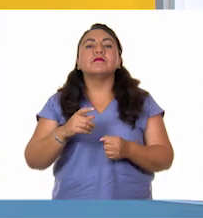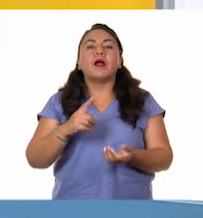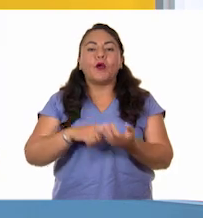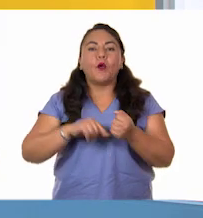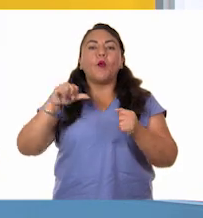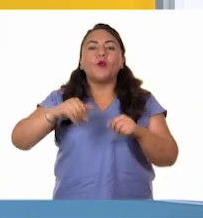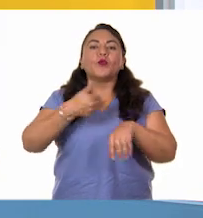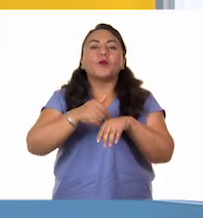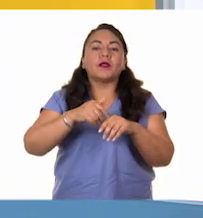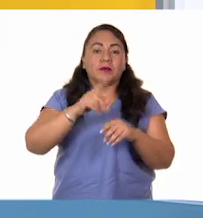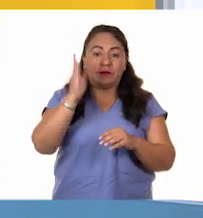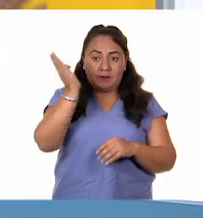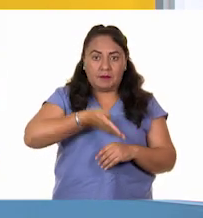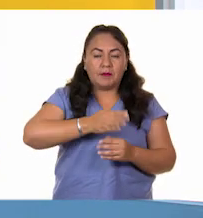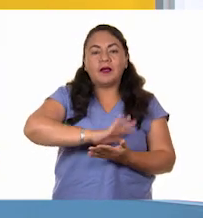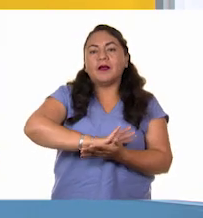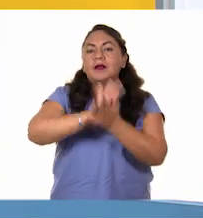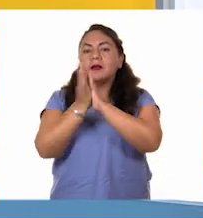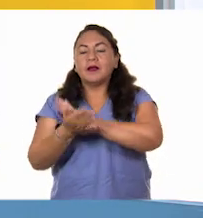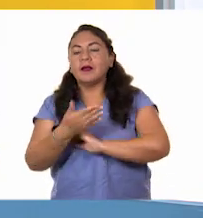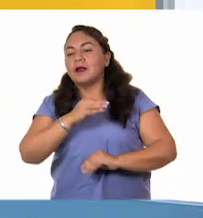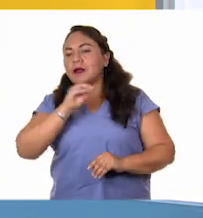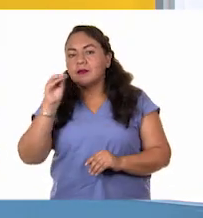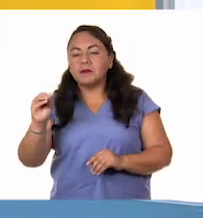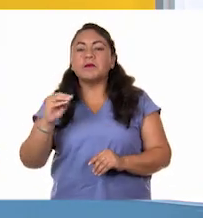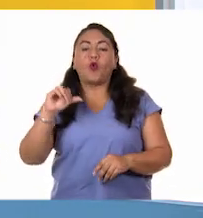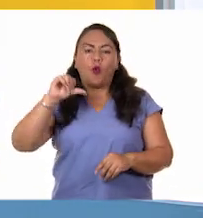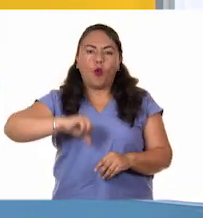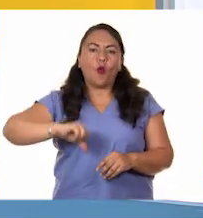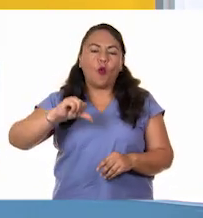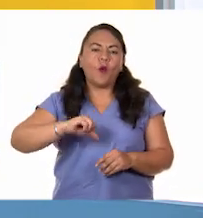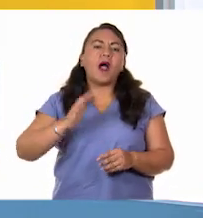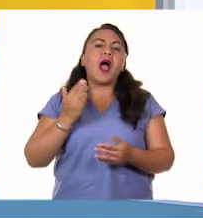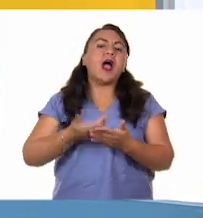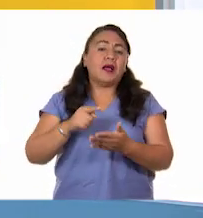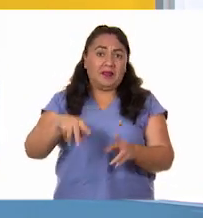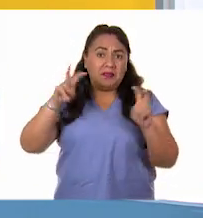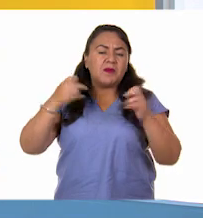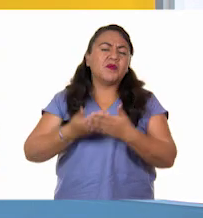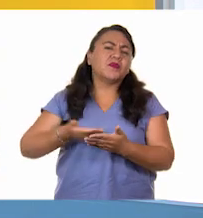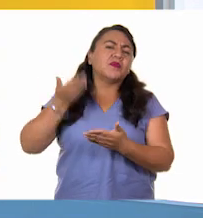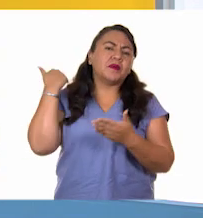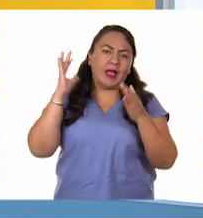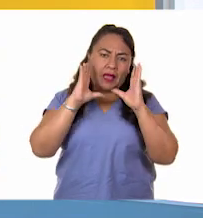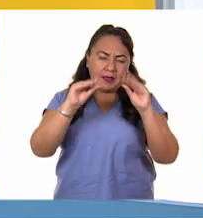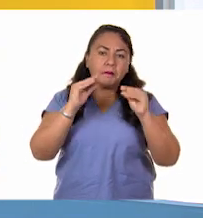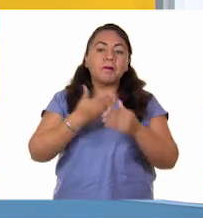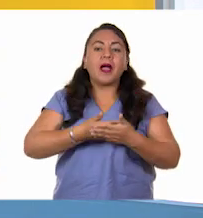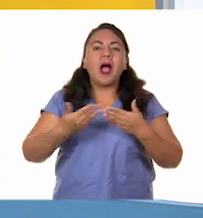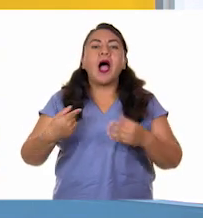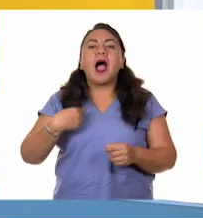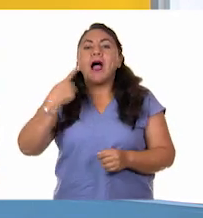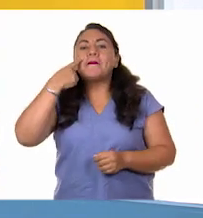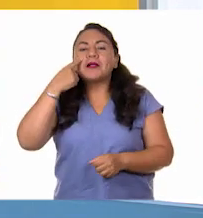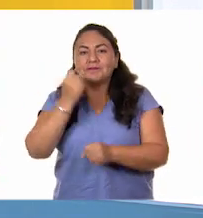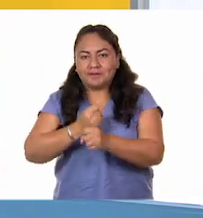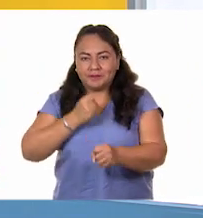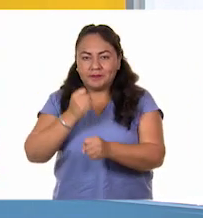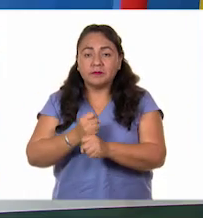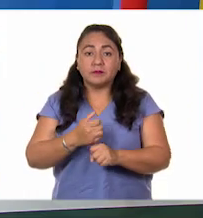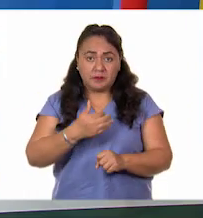enteros. Es algo que ya vimos a lo largo del ciclo escolar y que hoy van a poner en práctica nuestros alumnos. Perfecto. ¿Te parece bien que empecemos